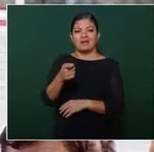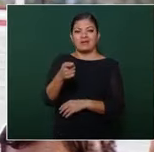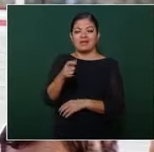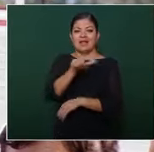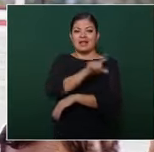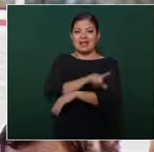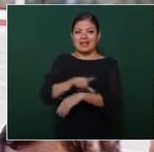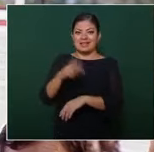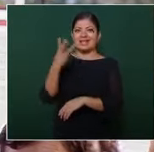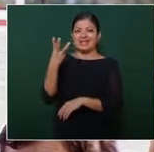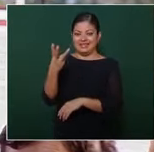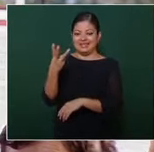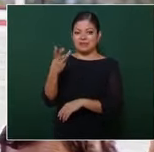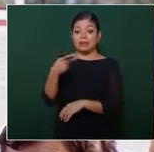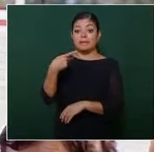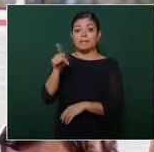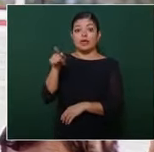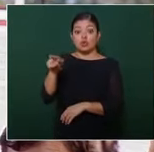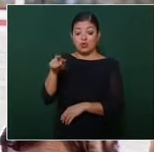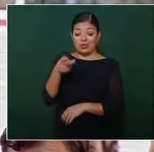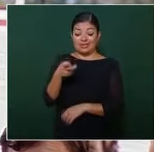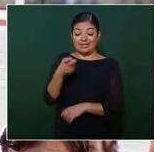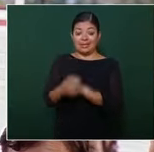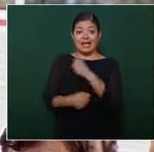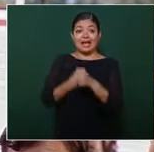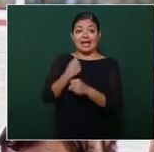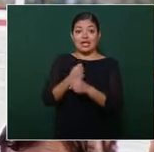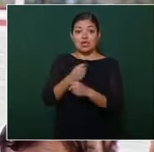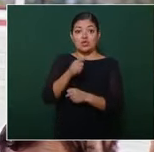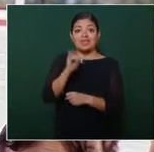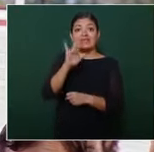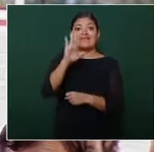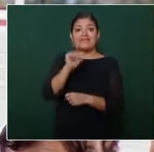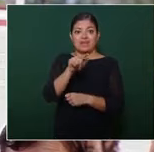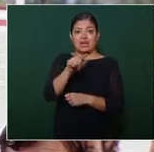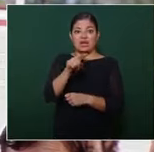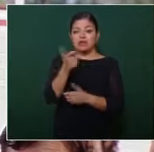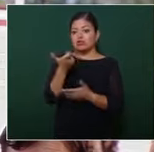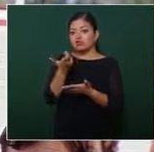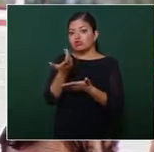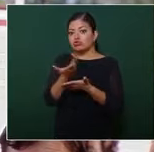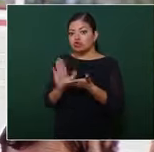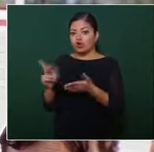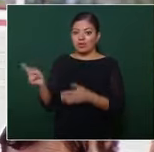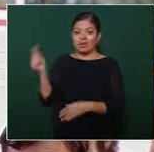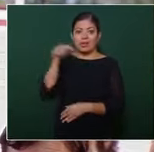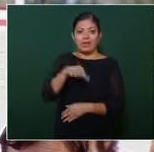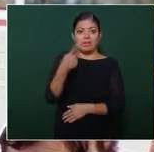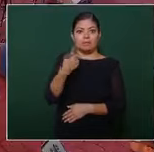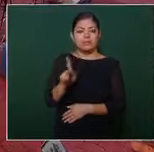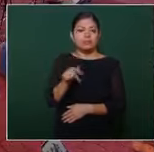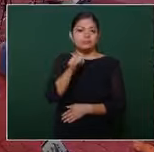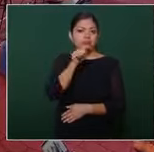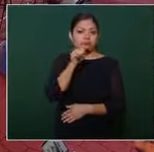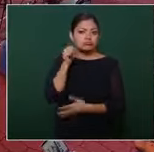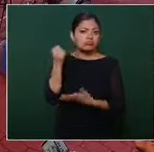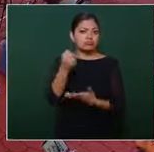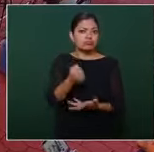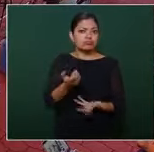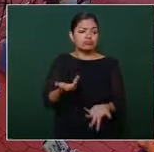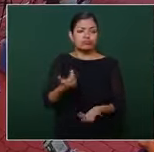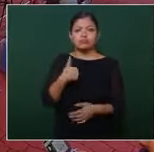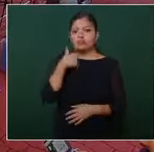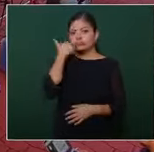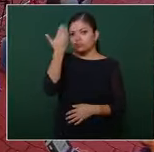3 pero prometió que para este año iban a mandar el recurso restante a esta ciudad y no ha llegado quisiera